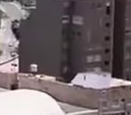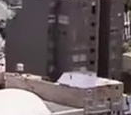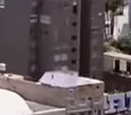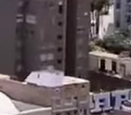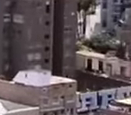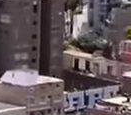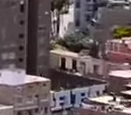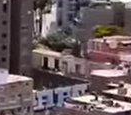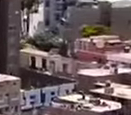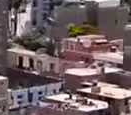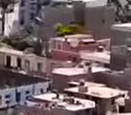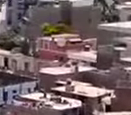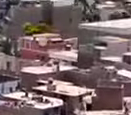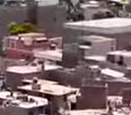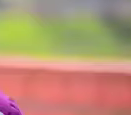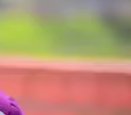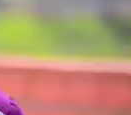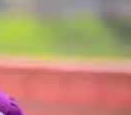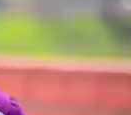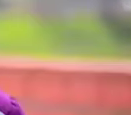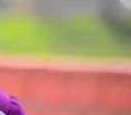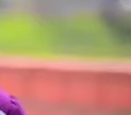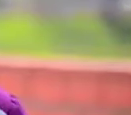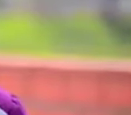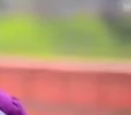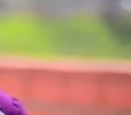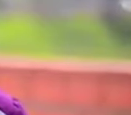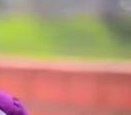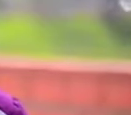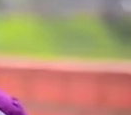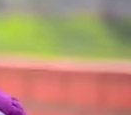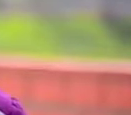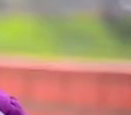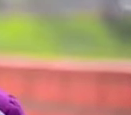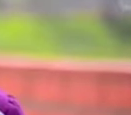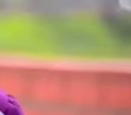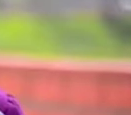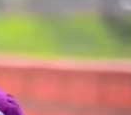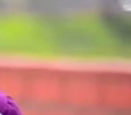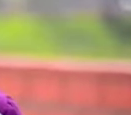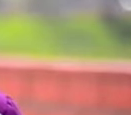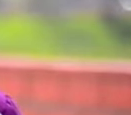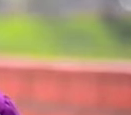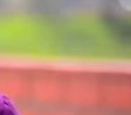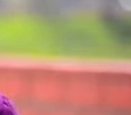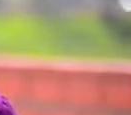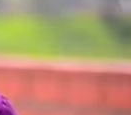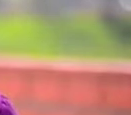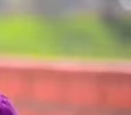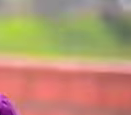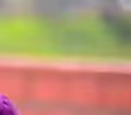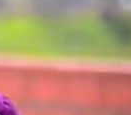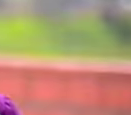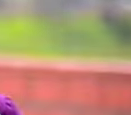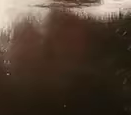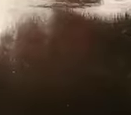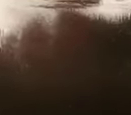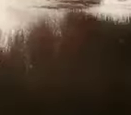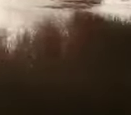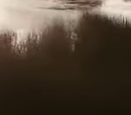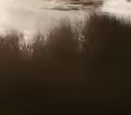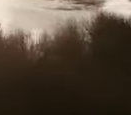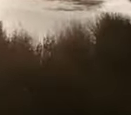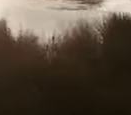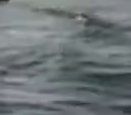A que se respete nuestro derecho a vivir según nuestra propia cultura, a practicar nuestra religión y hablar nuestra propia lengua.